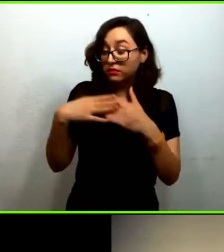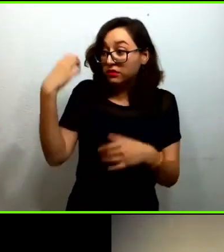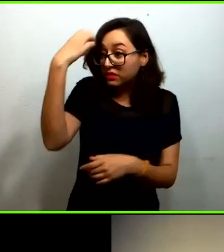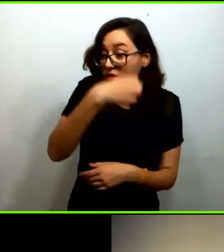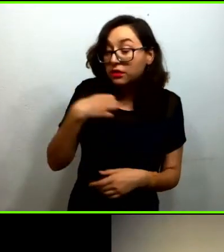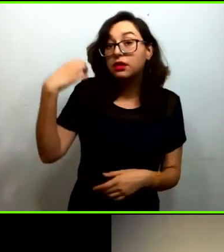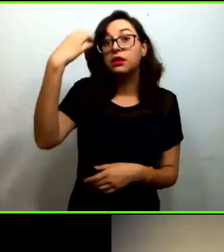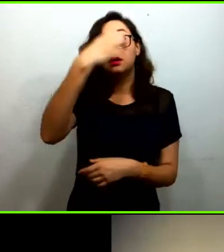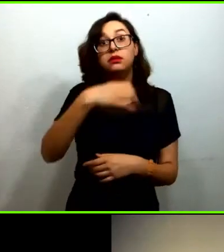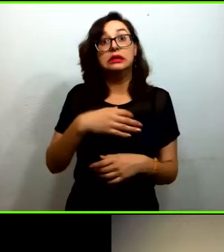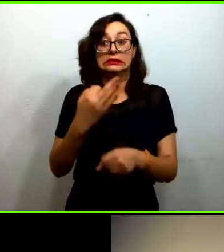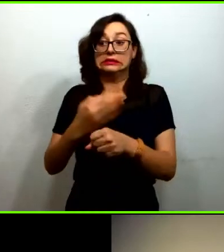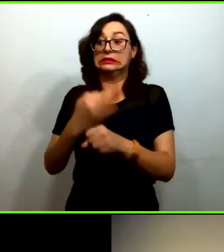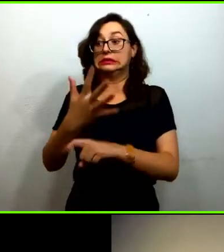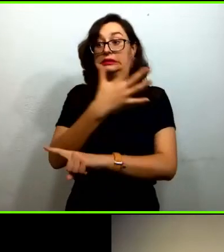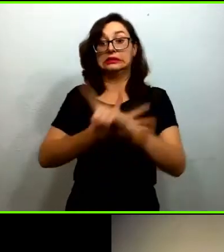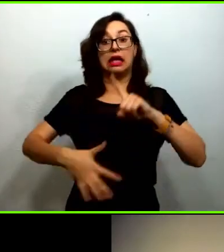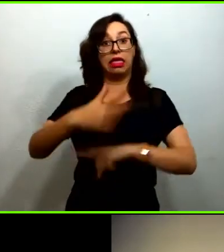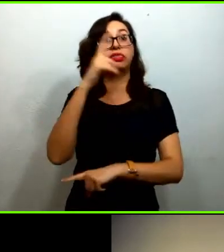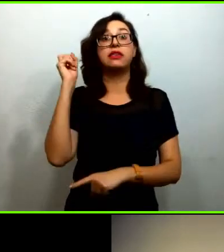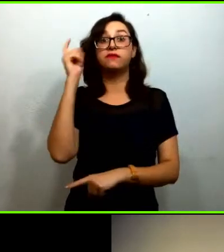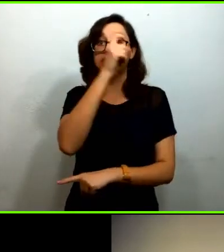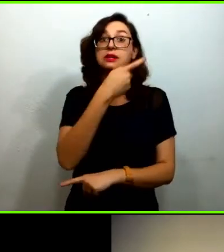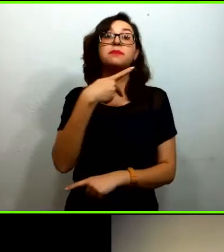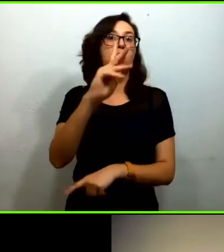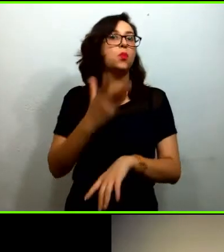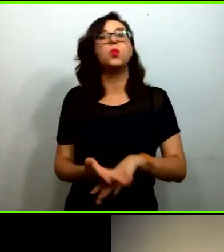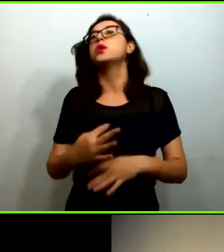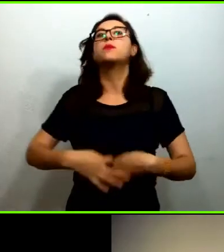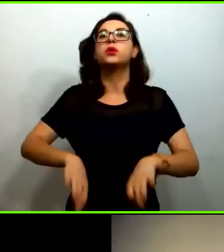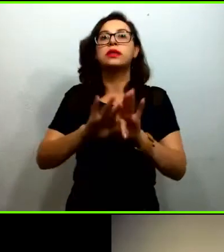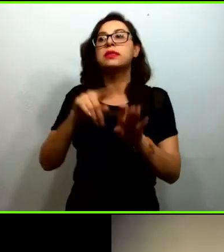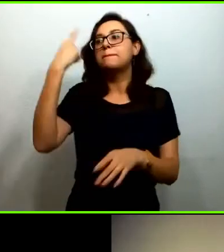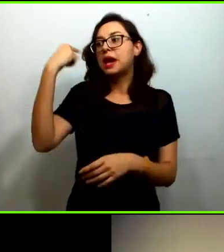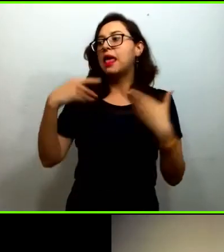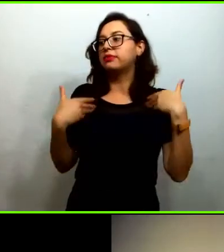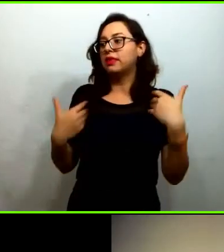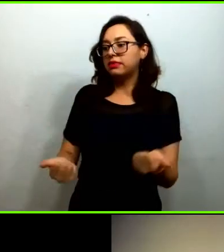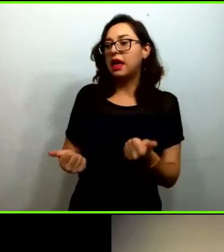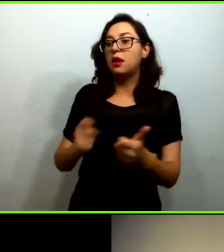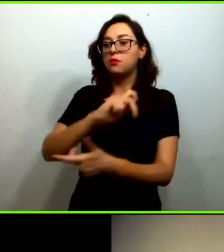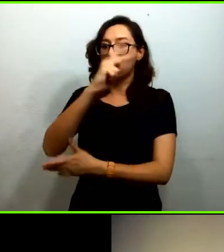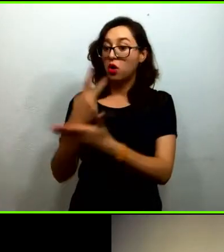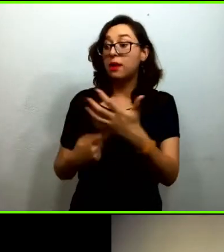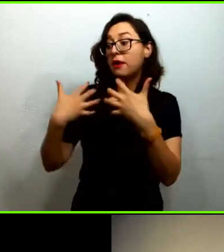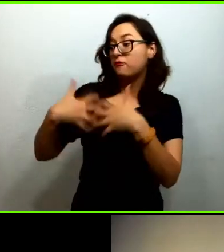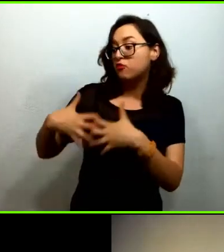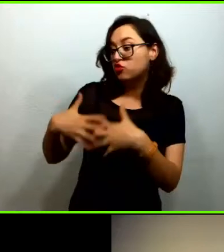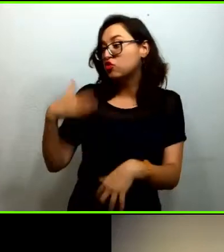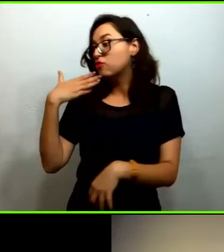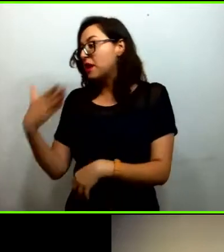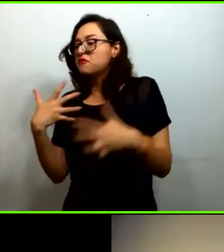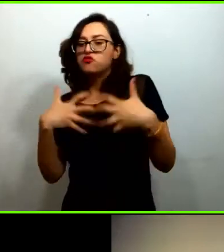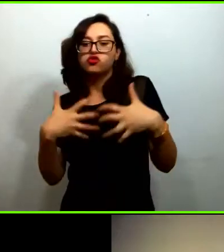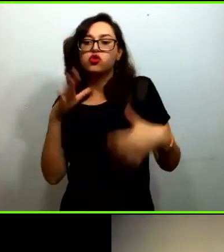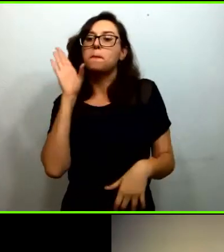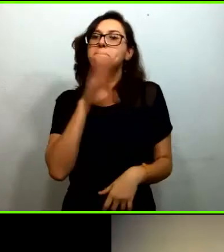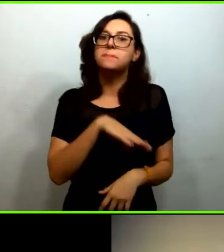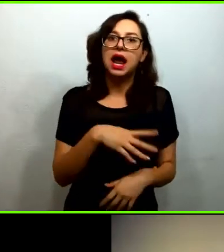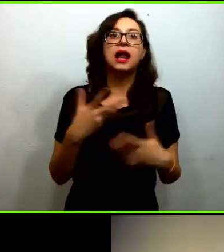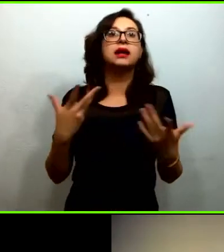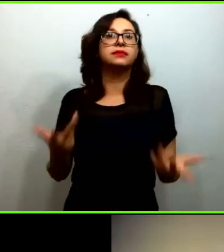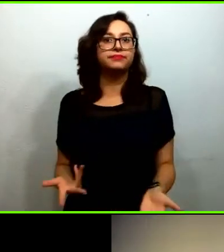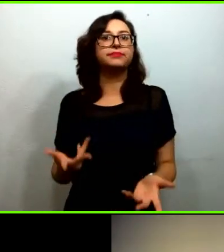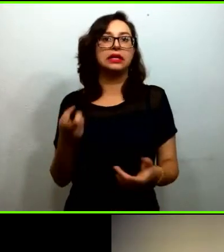en el contexto actual pero es clave también para entender si los programas están funcionando primero y segundo si son costo